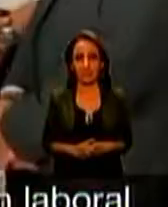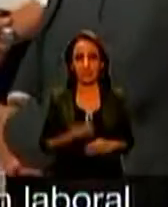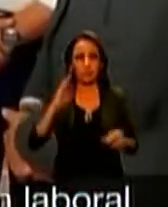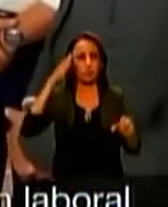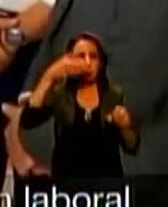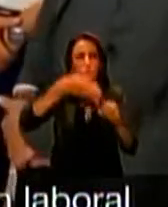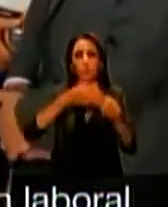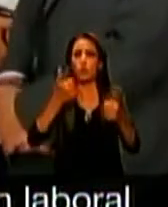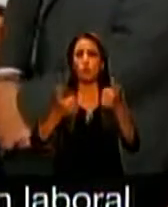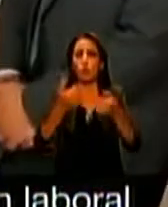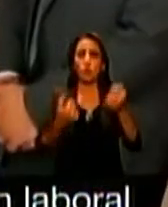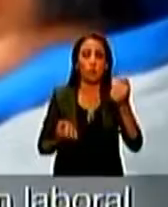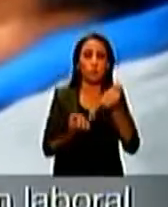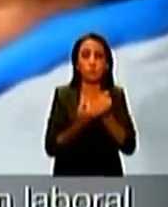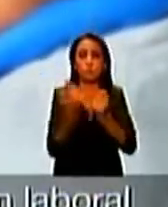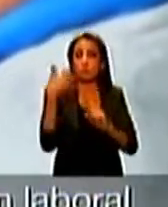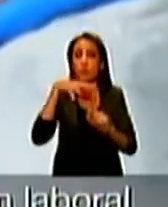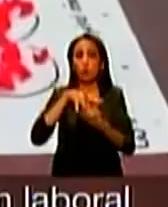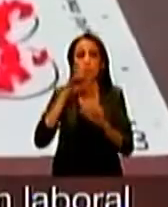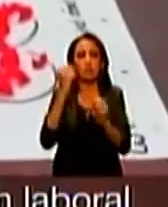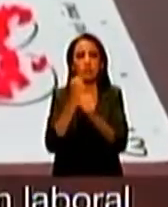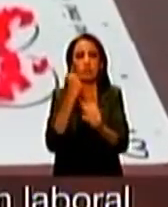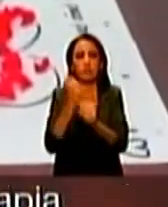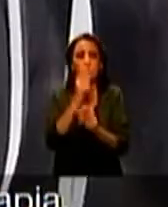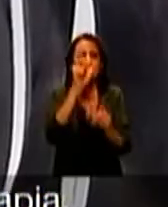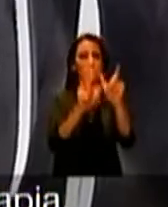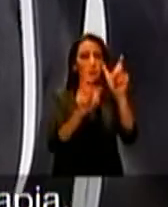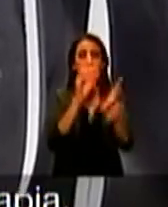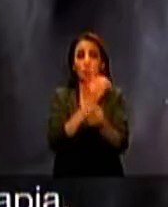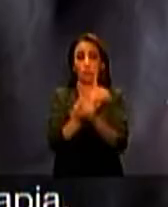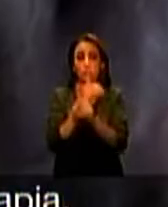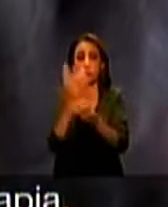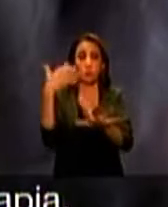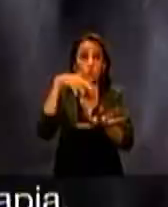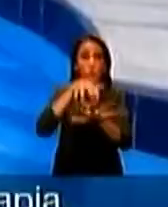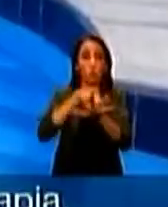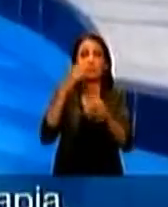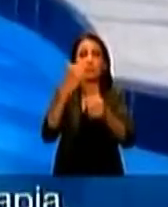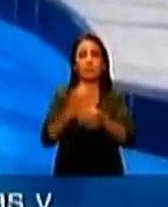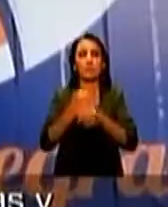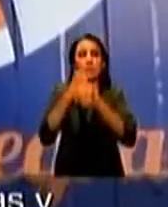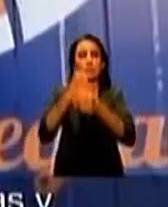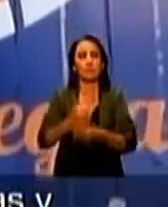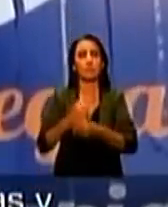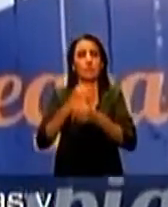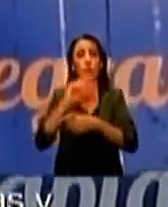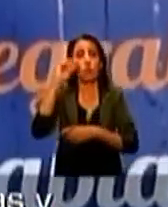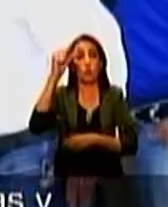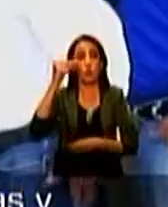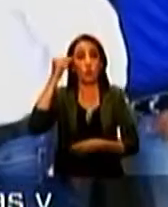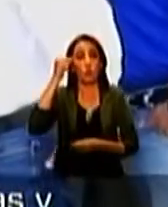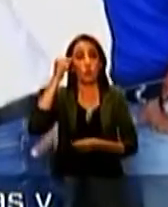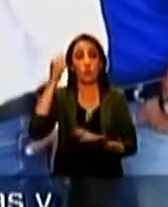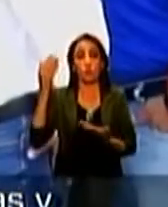Con el objetivo de apoyar la inclusión laboral de las personas con discapacidad del Centro Integral de Quinoterapia, el Gobierno Provincial del Guayas y el